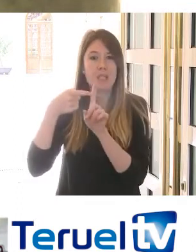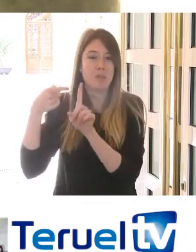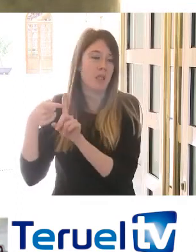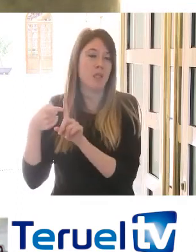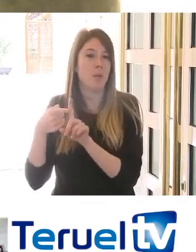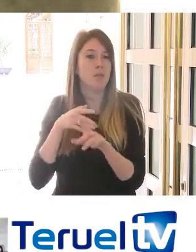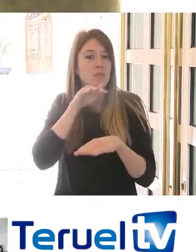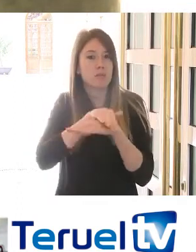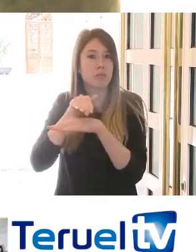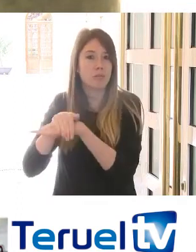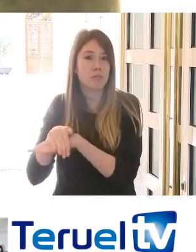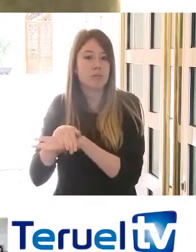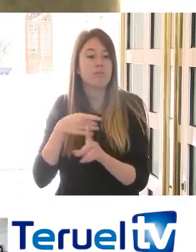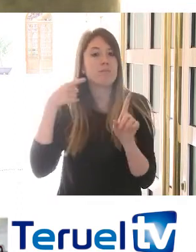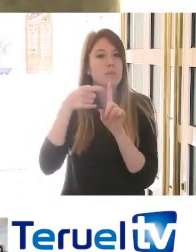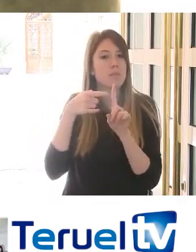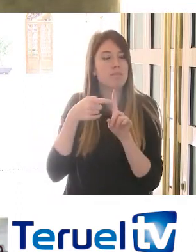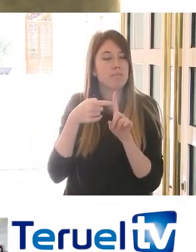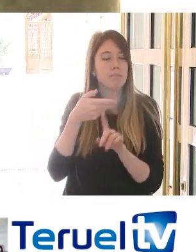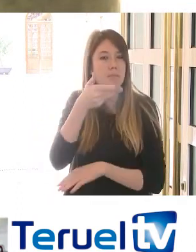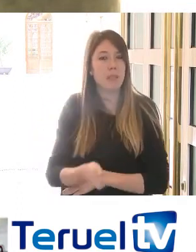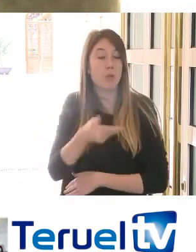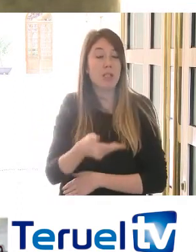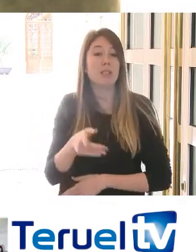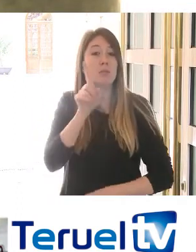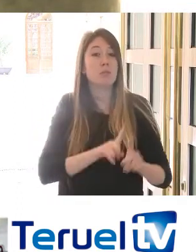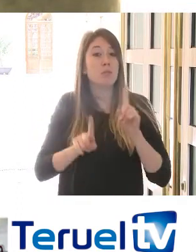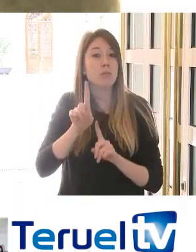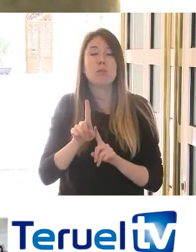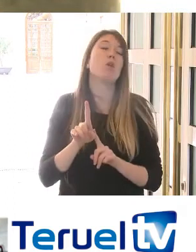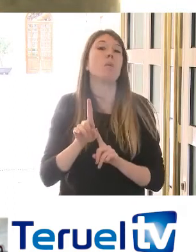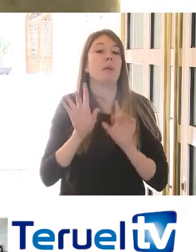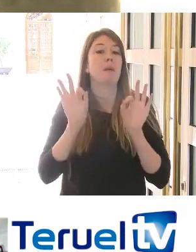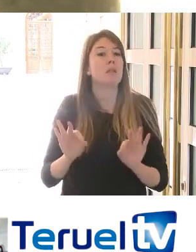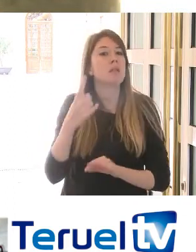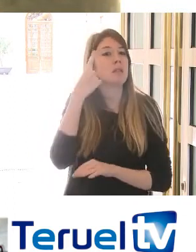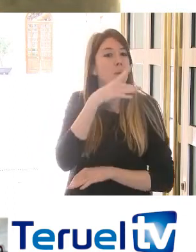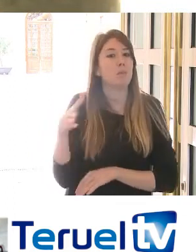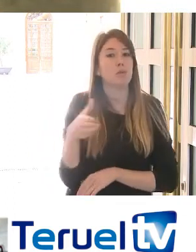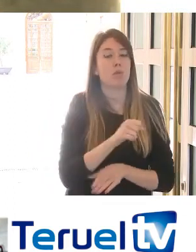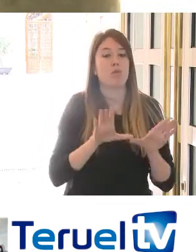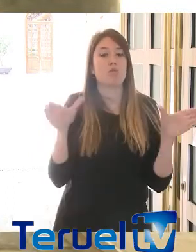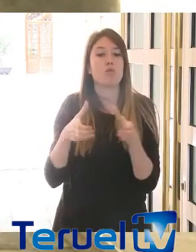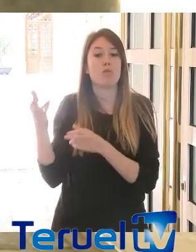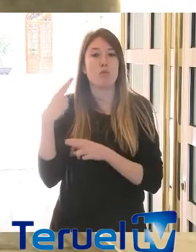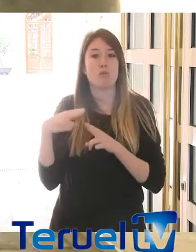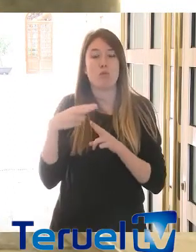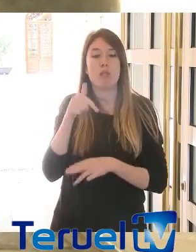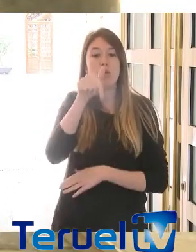las expectativas es estar a la altura también del problema. Yo creo que el problema es reconocido por todos y por todas. Hay tres elementos fundamentales. A día de hoy es acabar con la